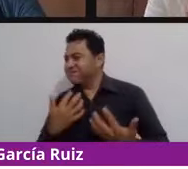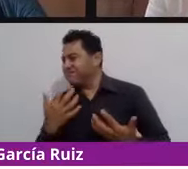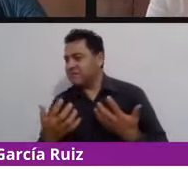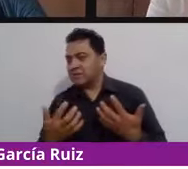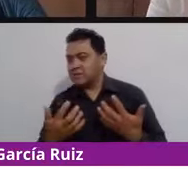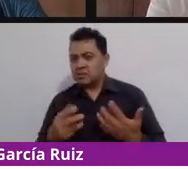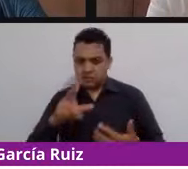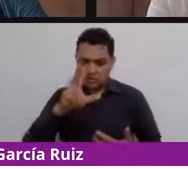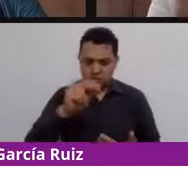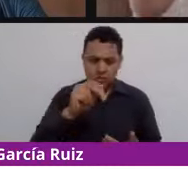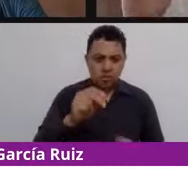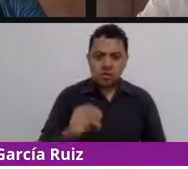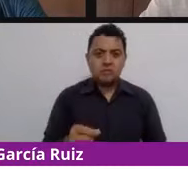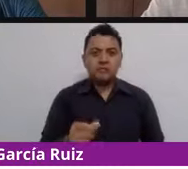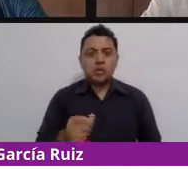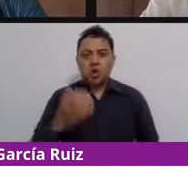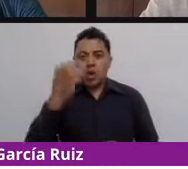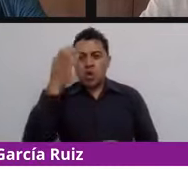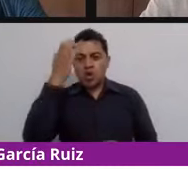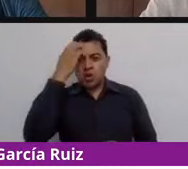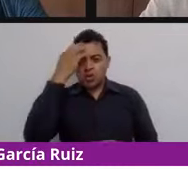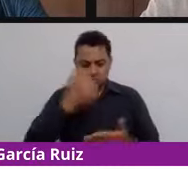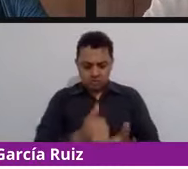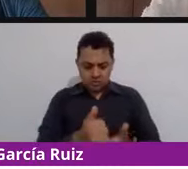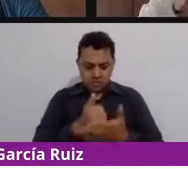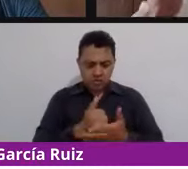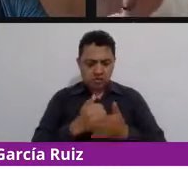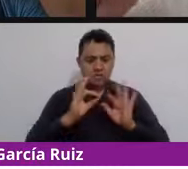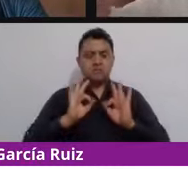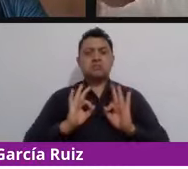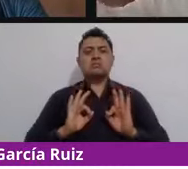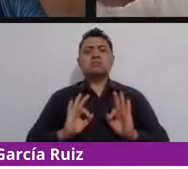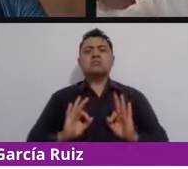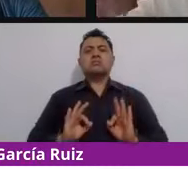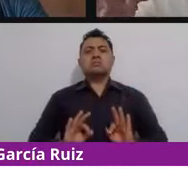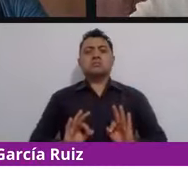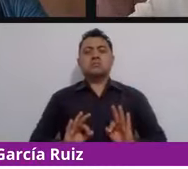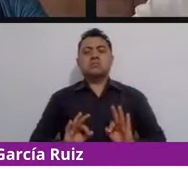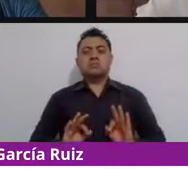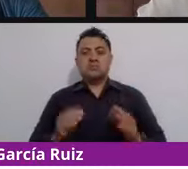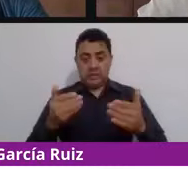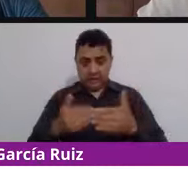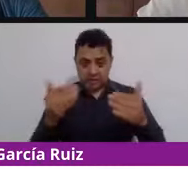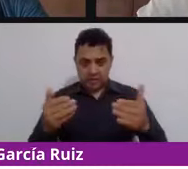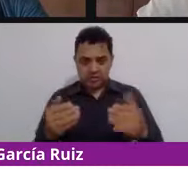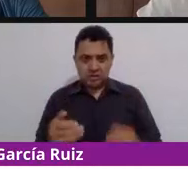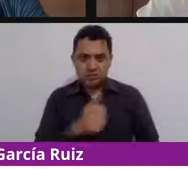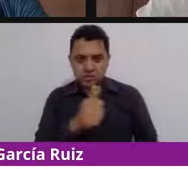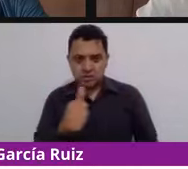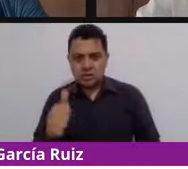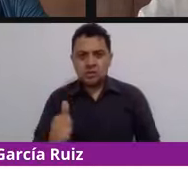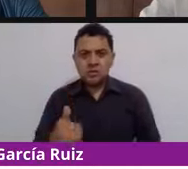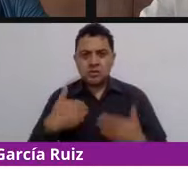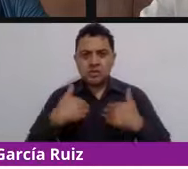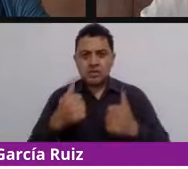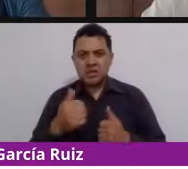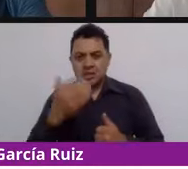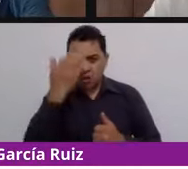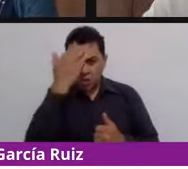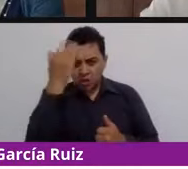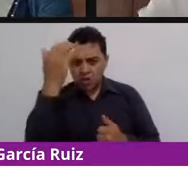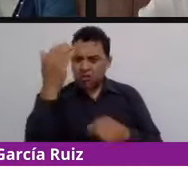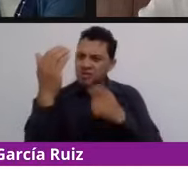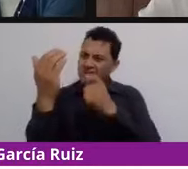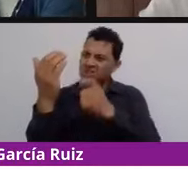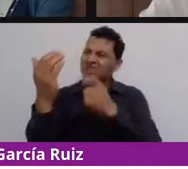para yo estar tranquilo. Bueno, también hay que ir definiendo los datos, pero bueno, eso también es una manera en que